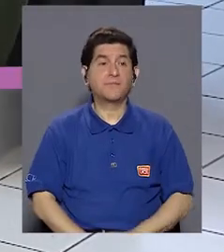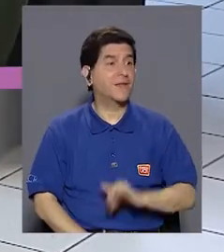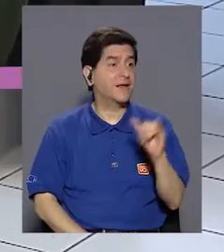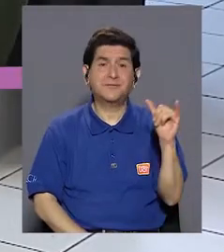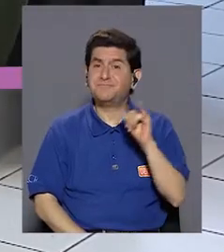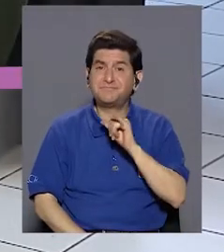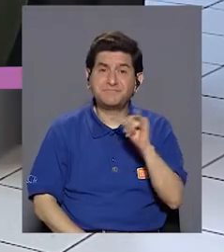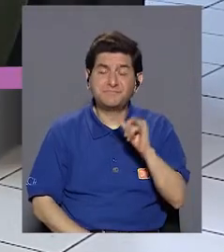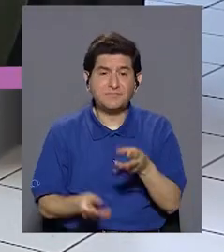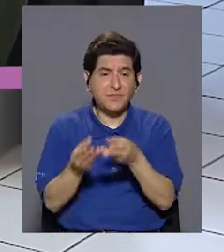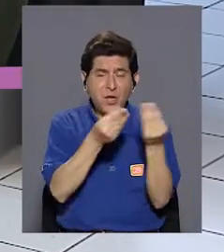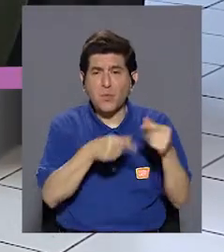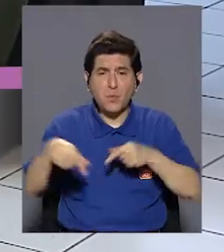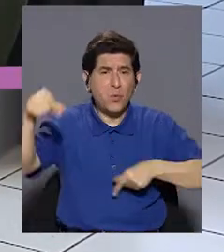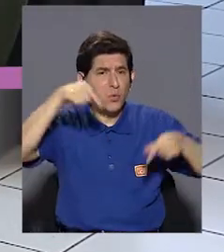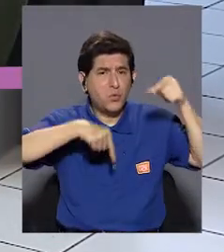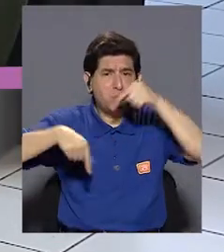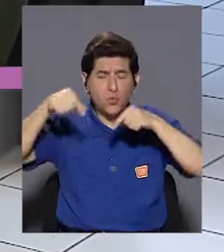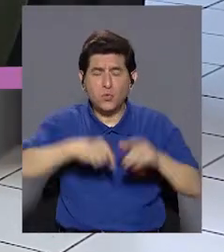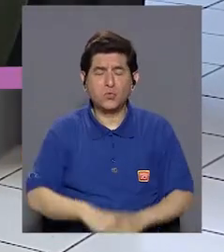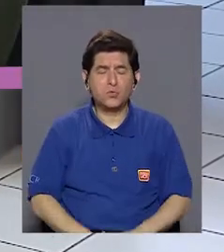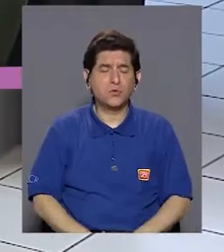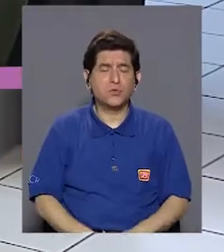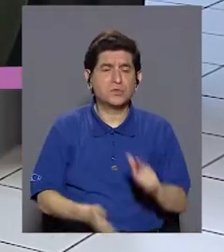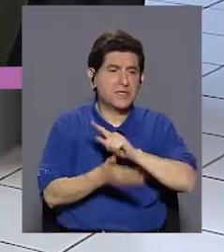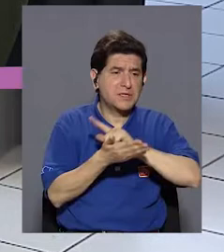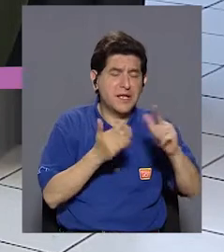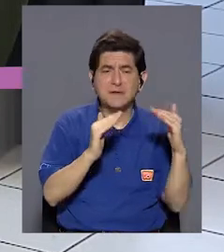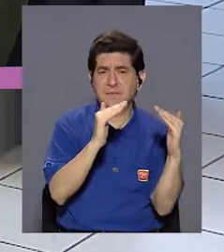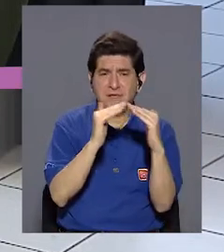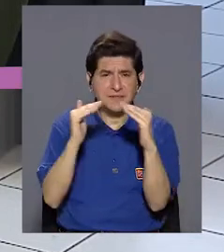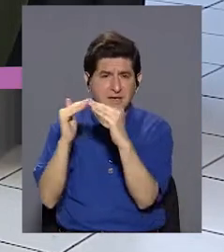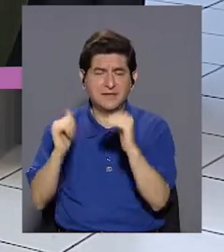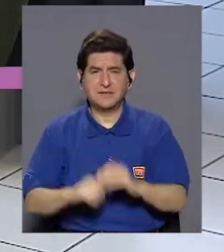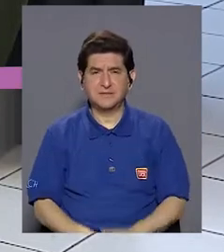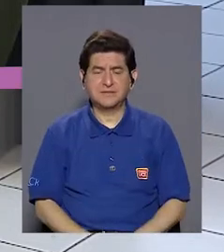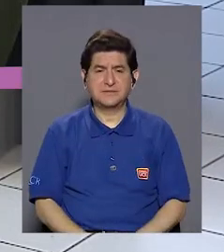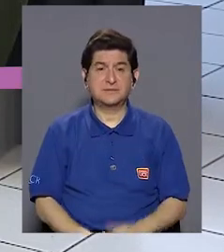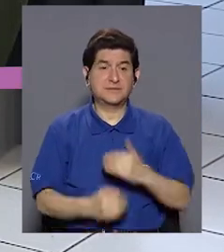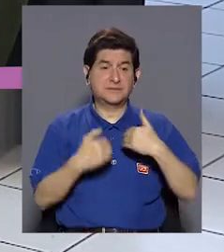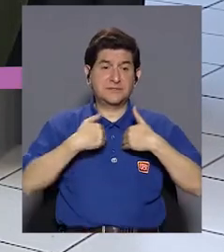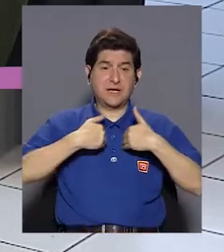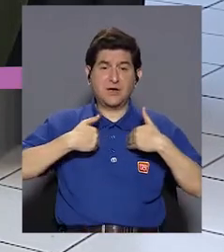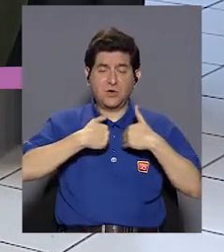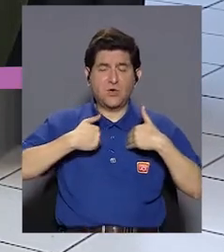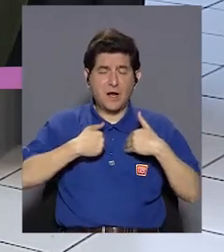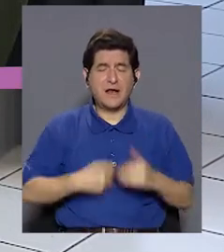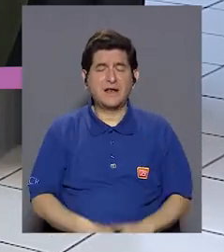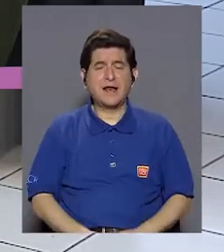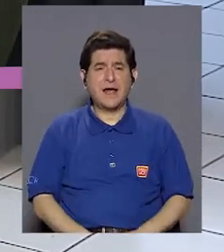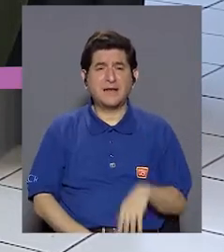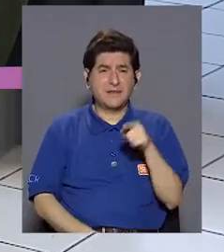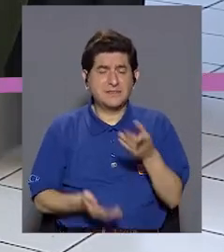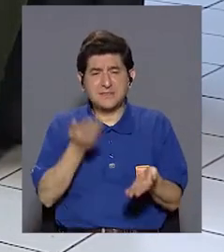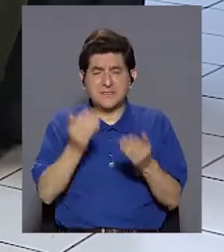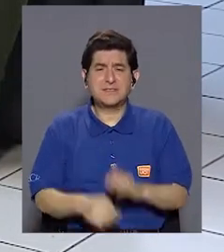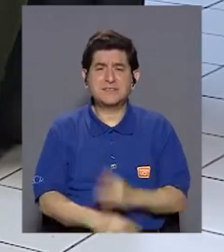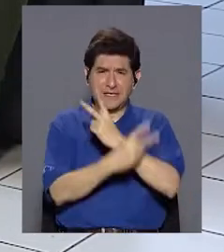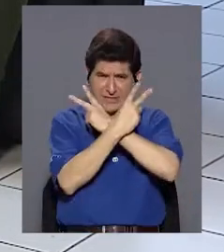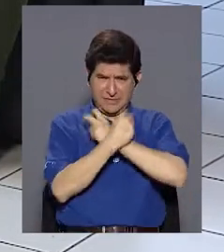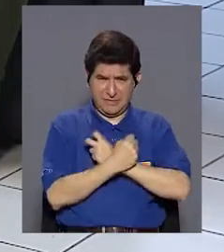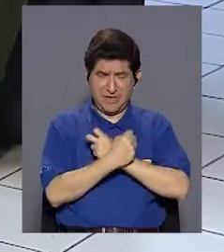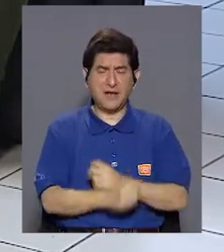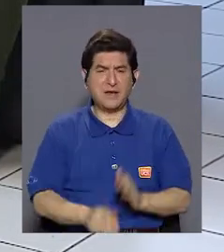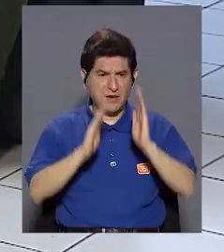productos químicos, productos del hogar en general, con animales consoñosos, en general, la